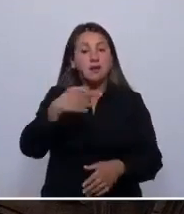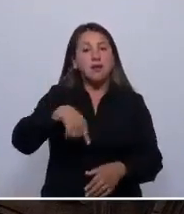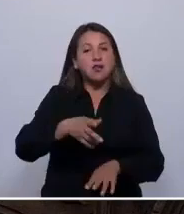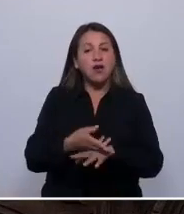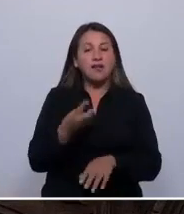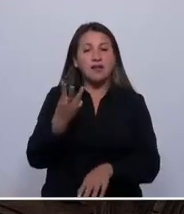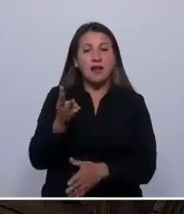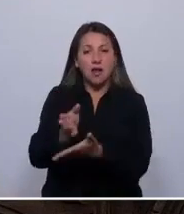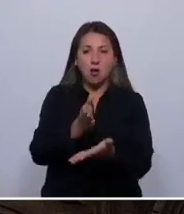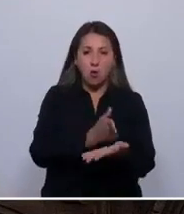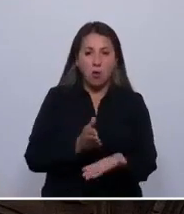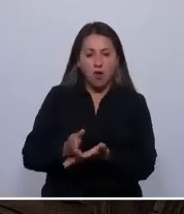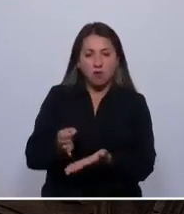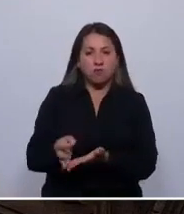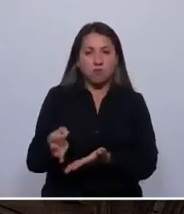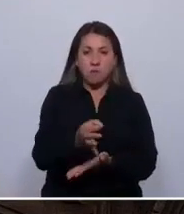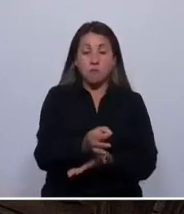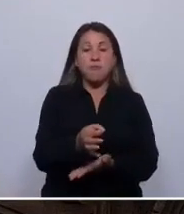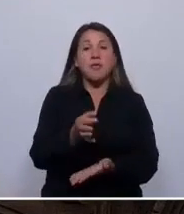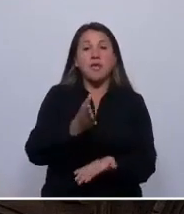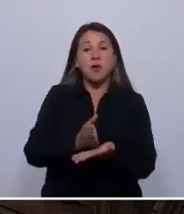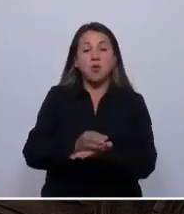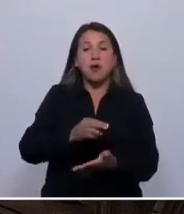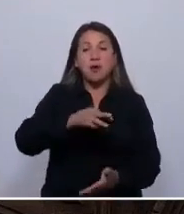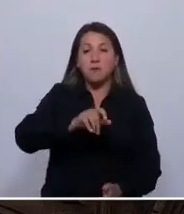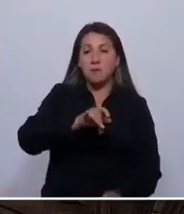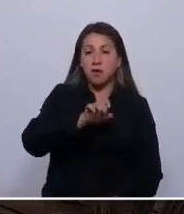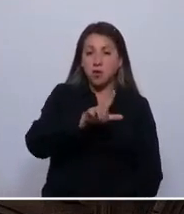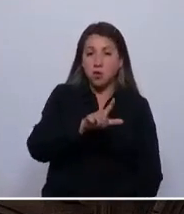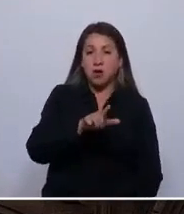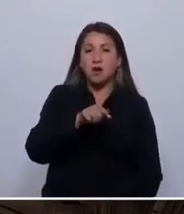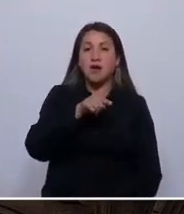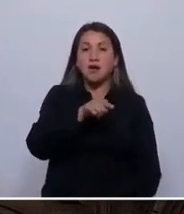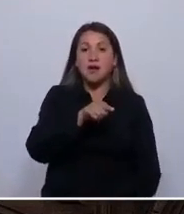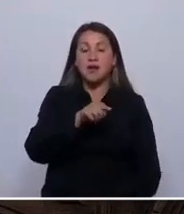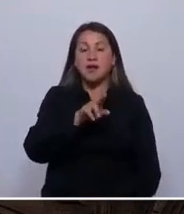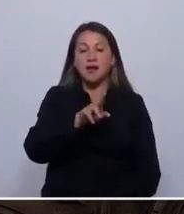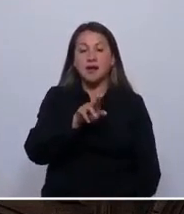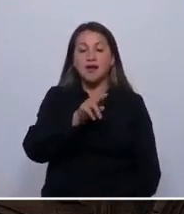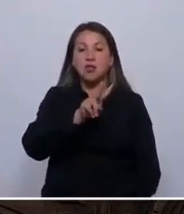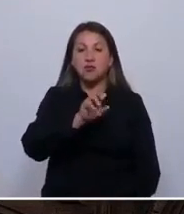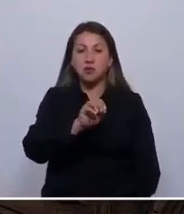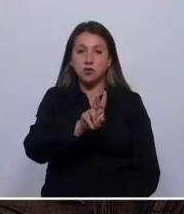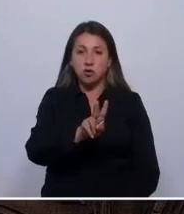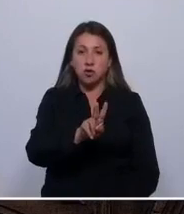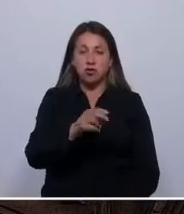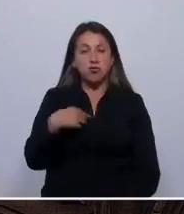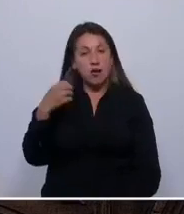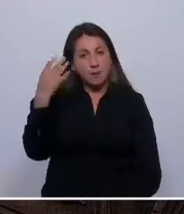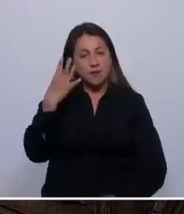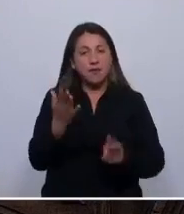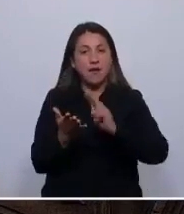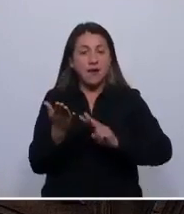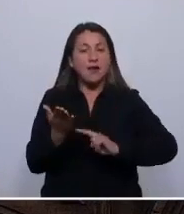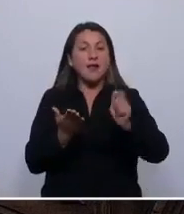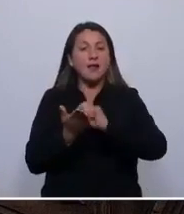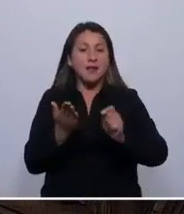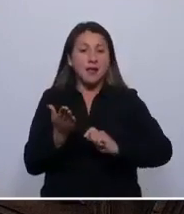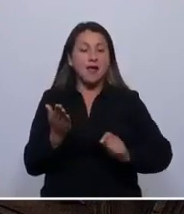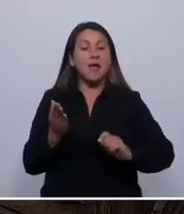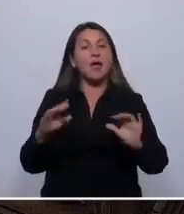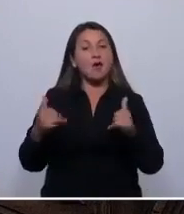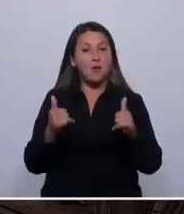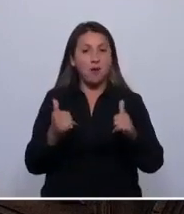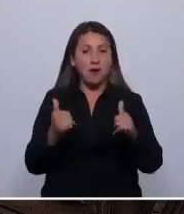tres escuelas. Una de ellas es la Escuela Manuel Francisco Correa, E-202, en la que aprendí a leer, a jugar, a compartir.